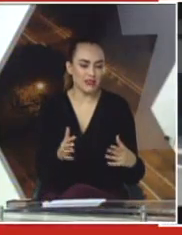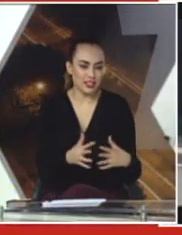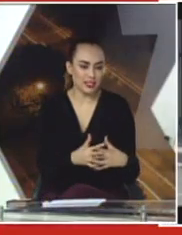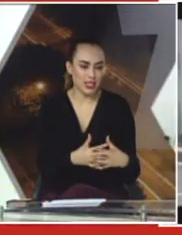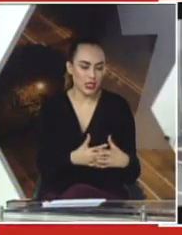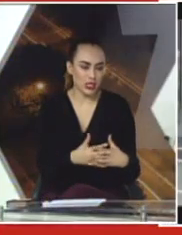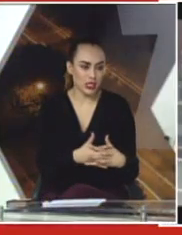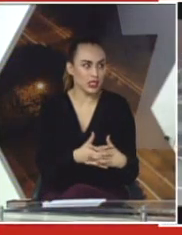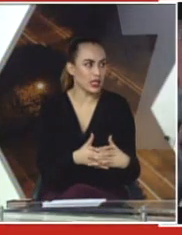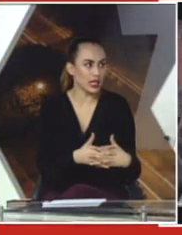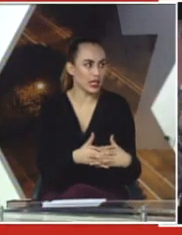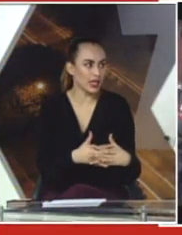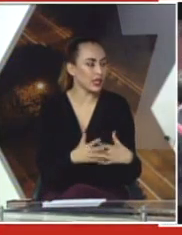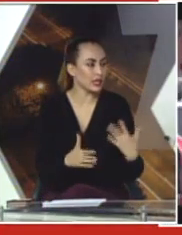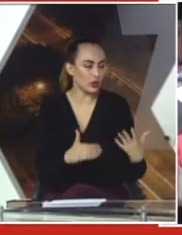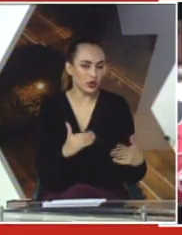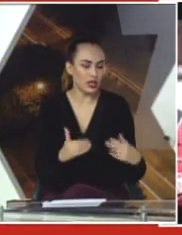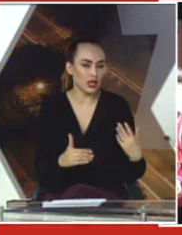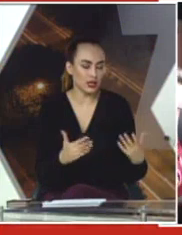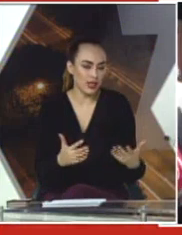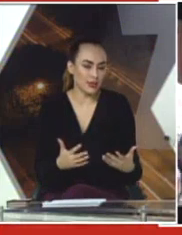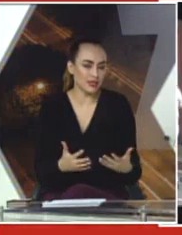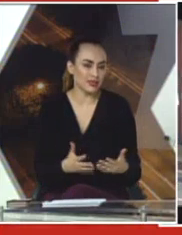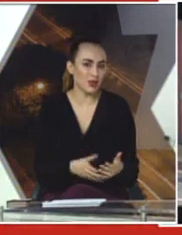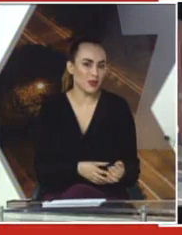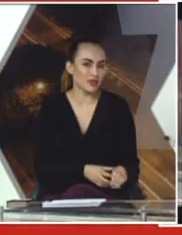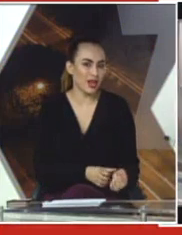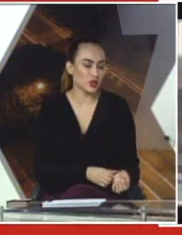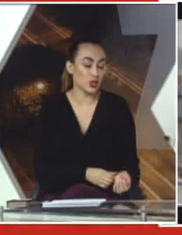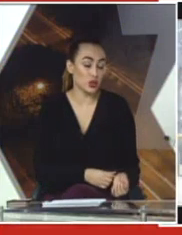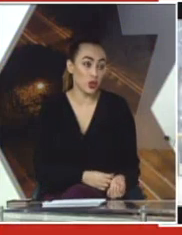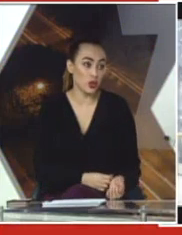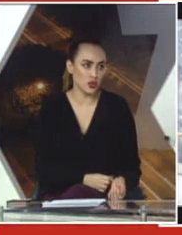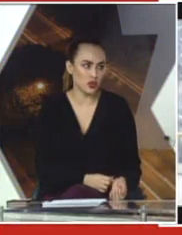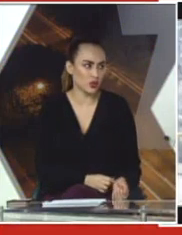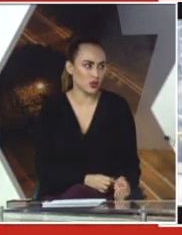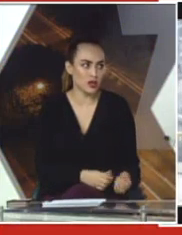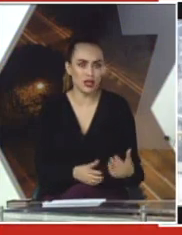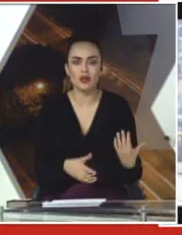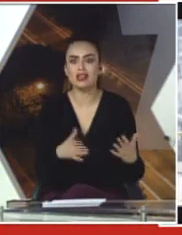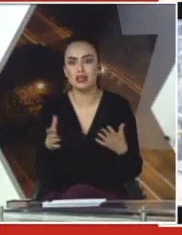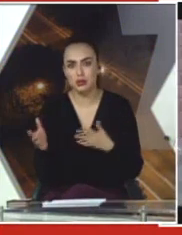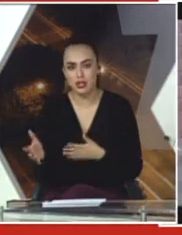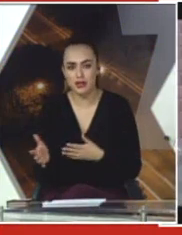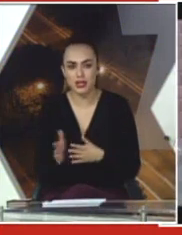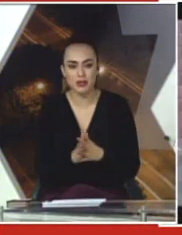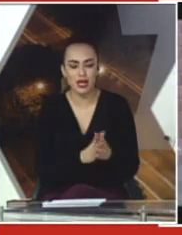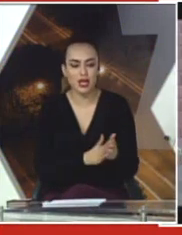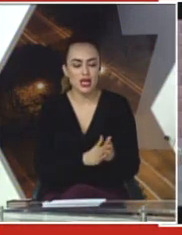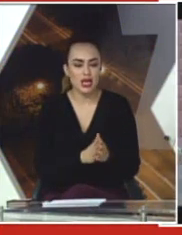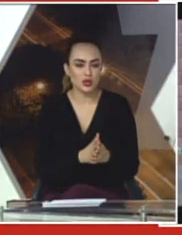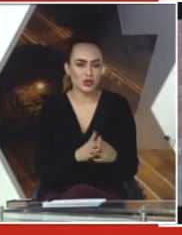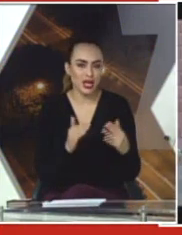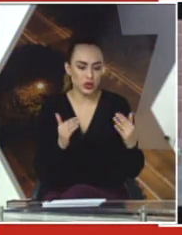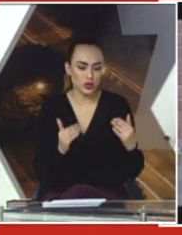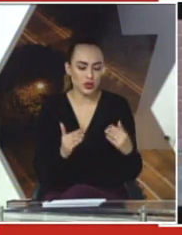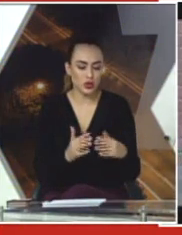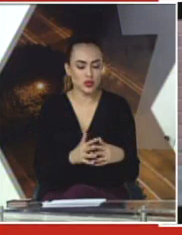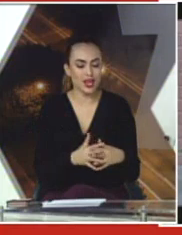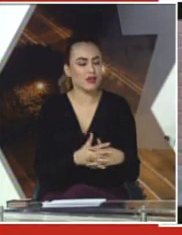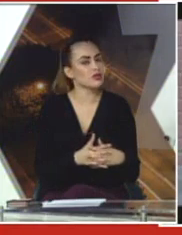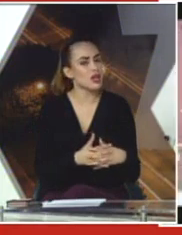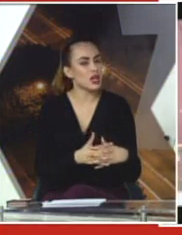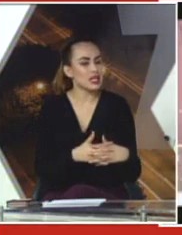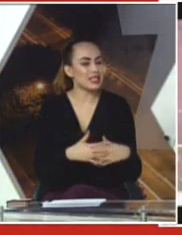estamos en la fase crítica y donde se han presentado más casos. De hecho, hoy 249 ya vamos a ver también esos datos